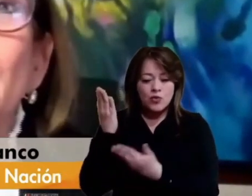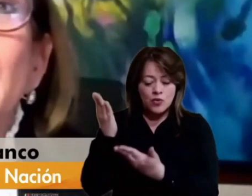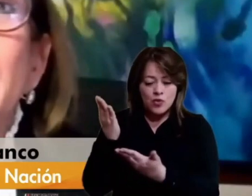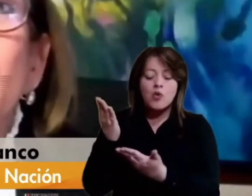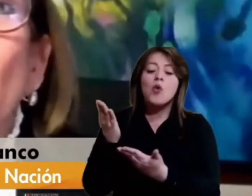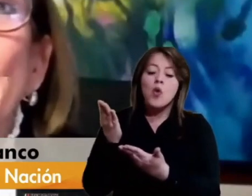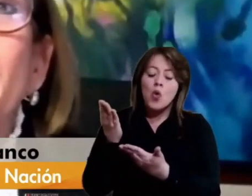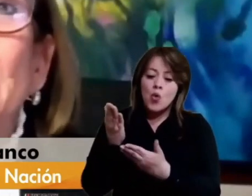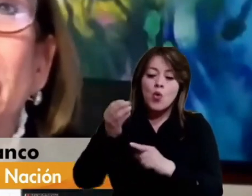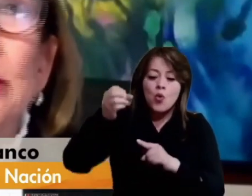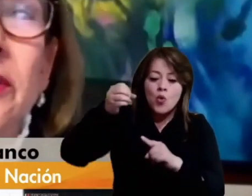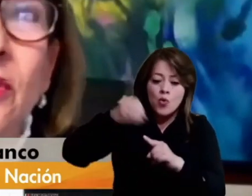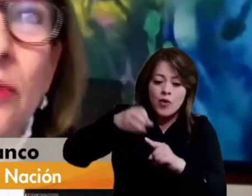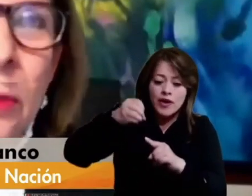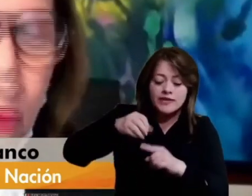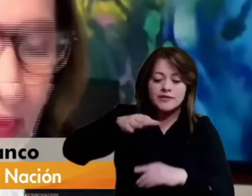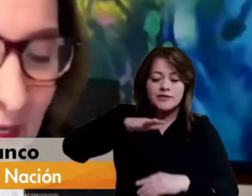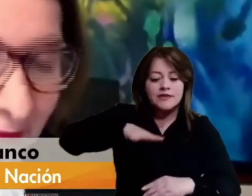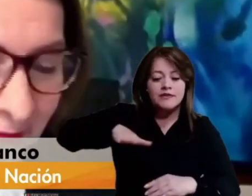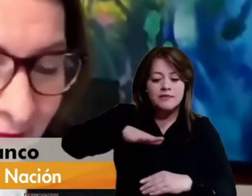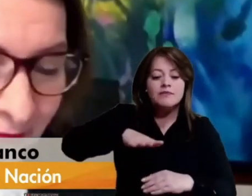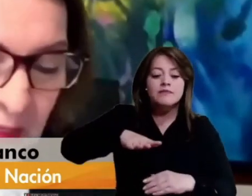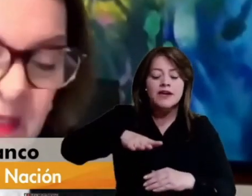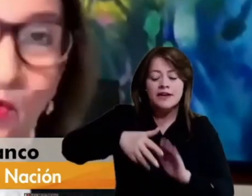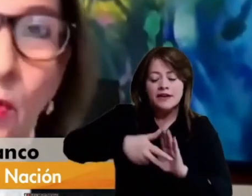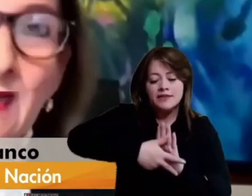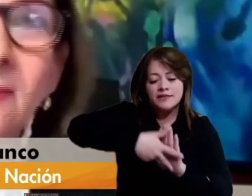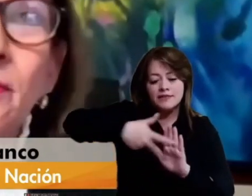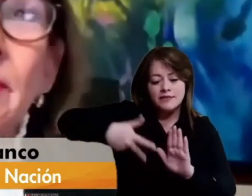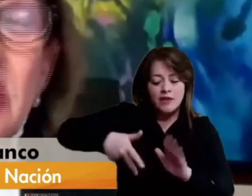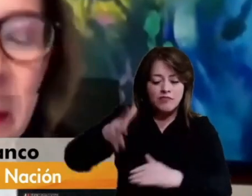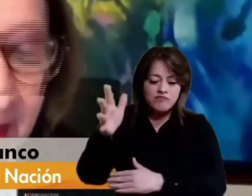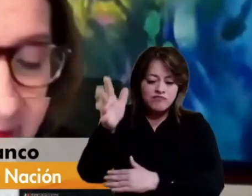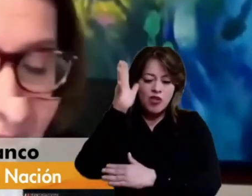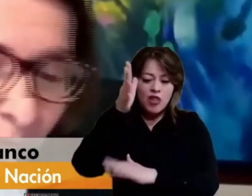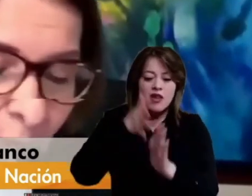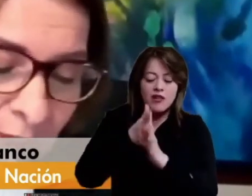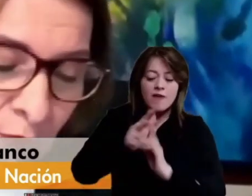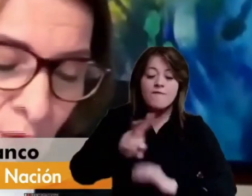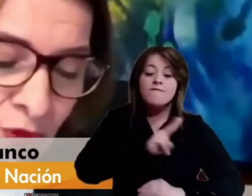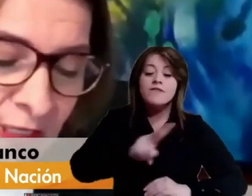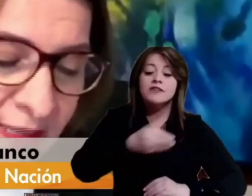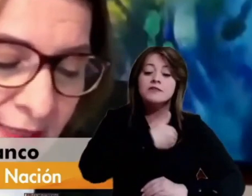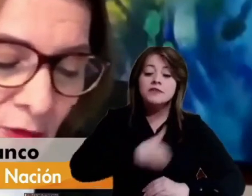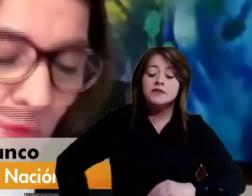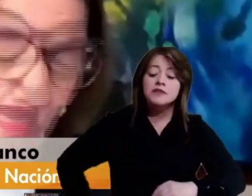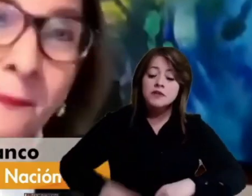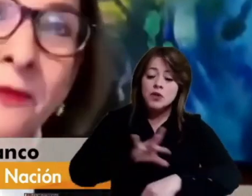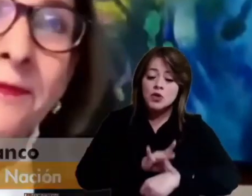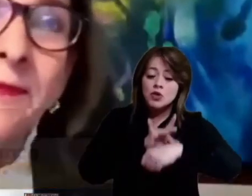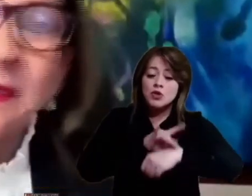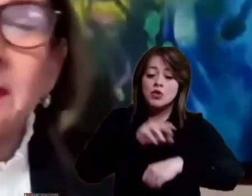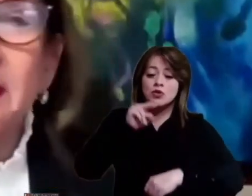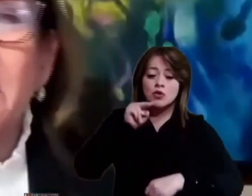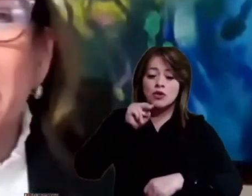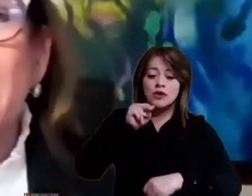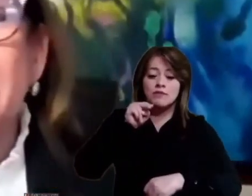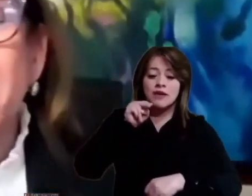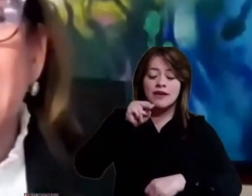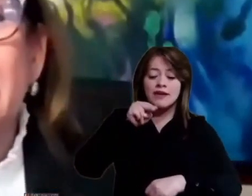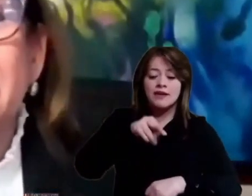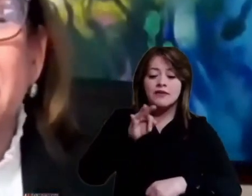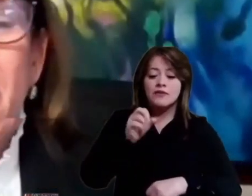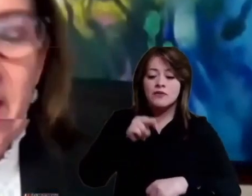encuentro de la jurisdicción constitucional. Igual a su vicepresidente, el doctor Antonio José Lizarazo Ocampo, y a las demás